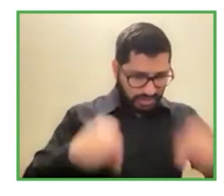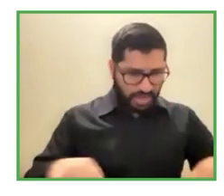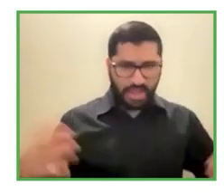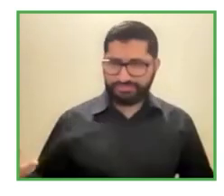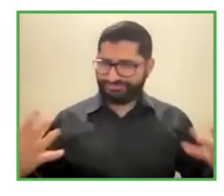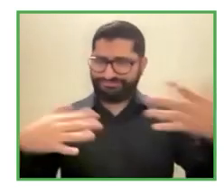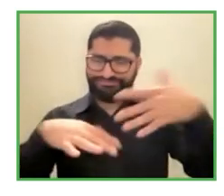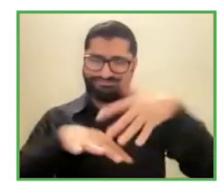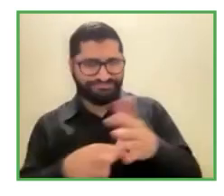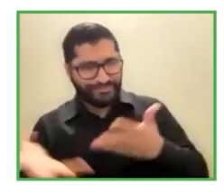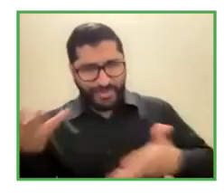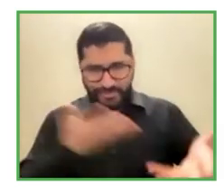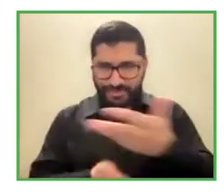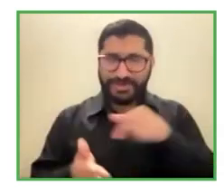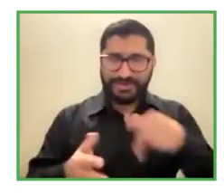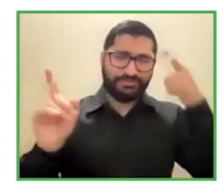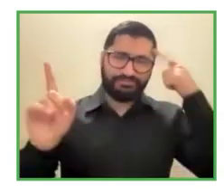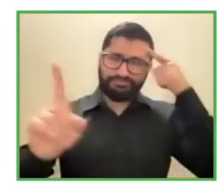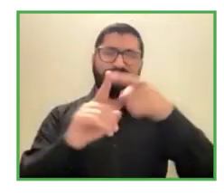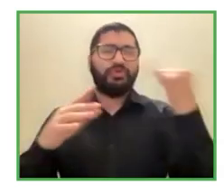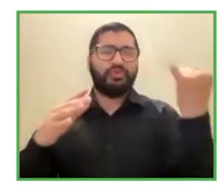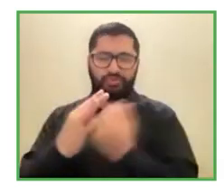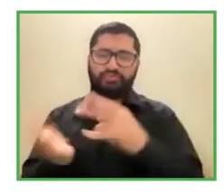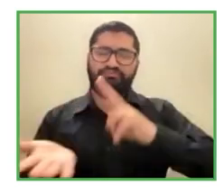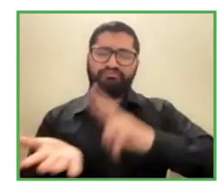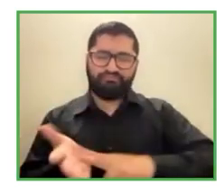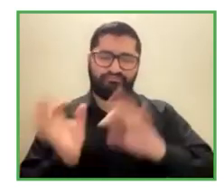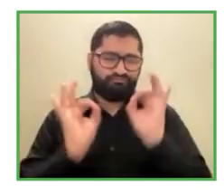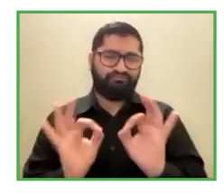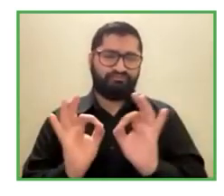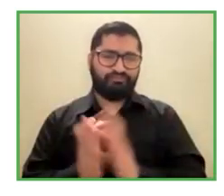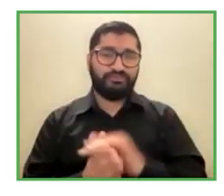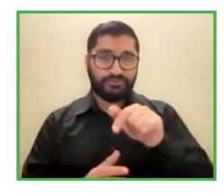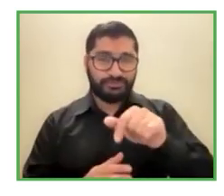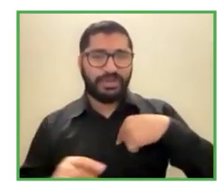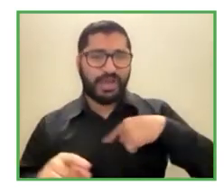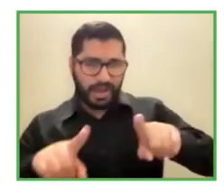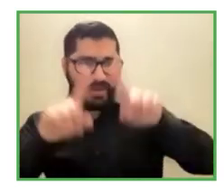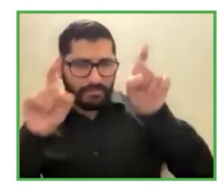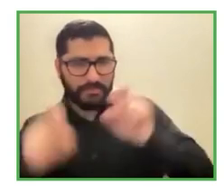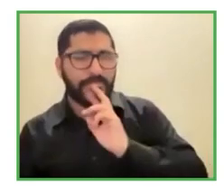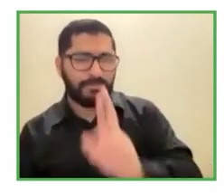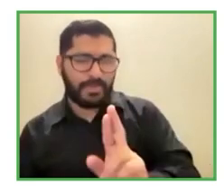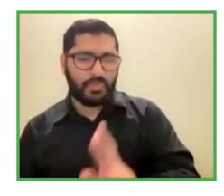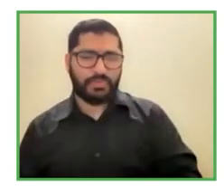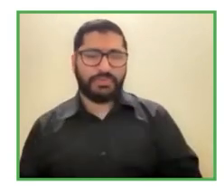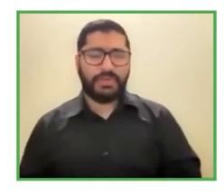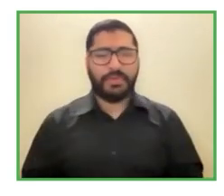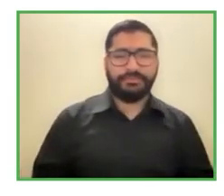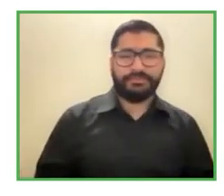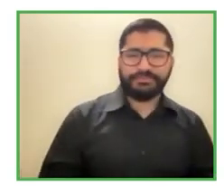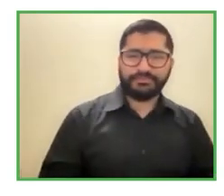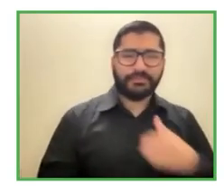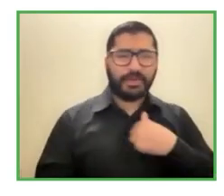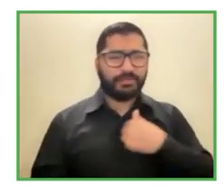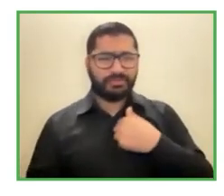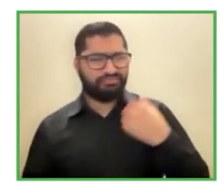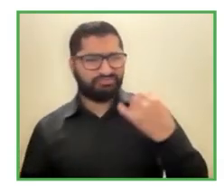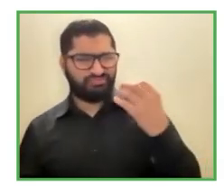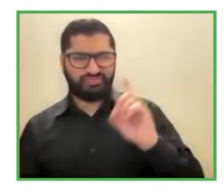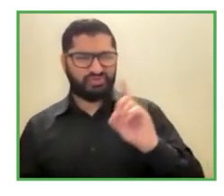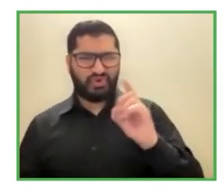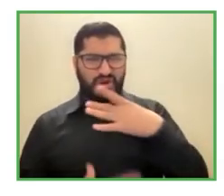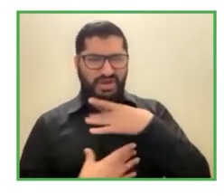importante ahora eso te lleva un poco la respuesta la verdad que a mí no me gusta hablar de porcentaje yo entiendo que la ley